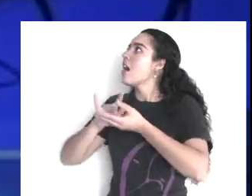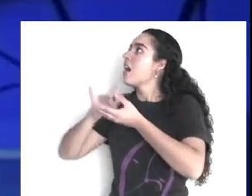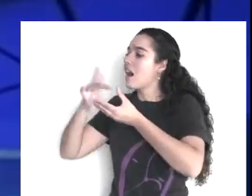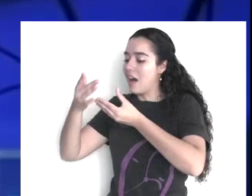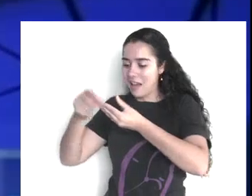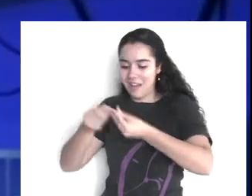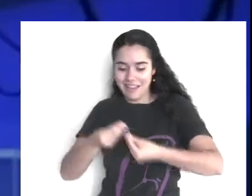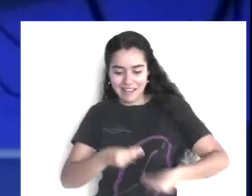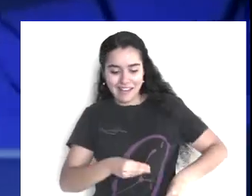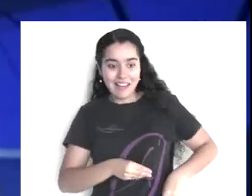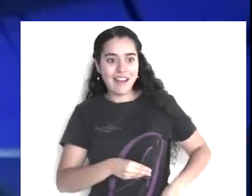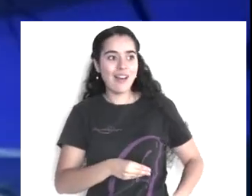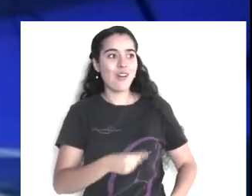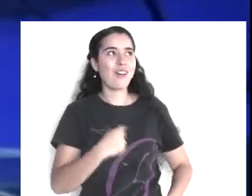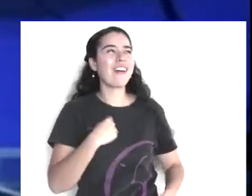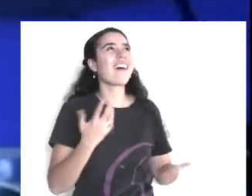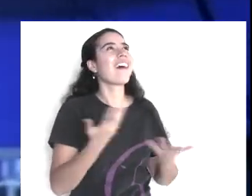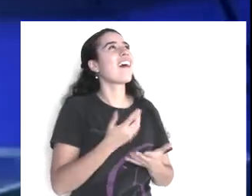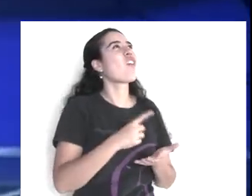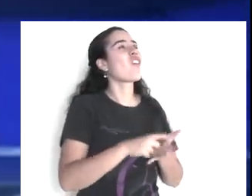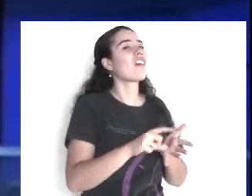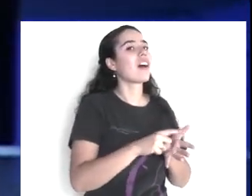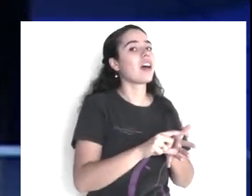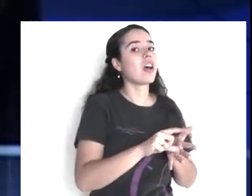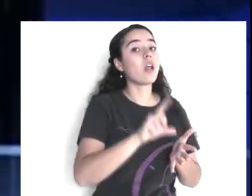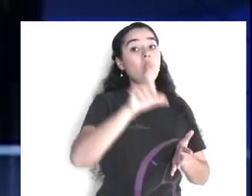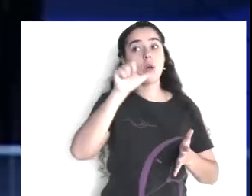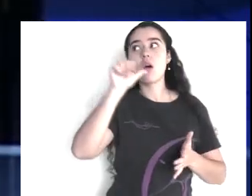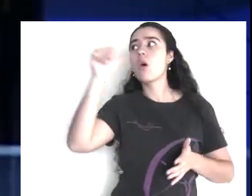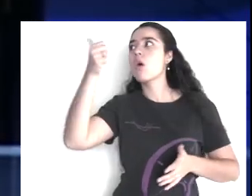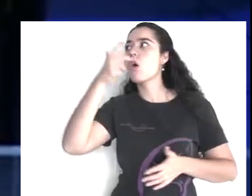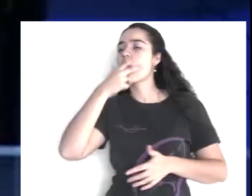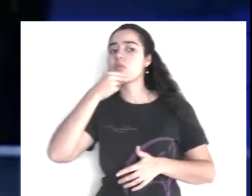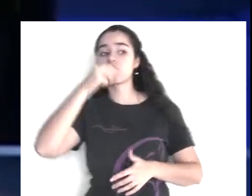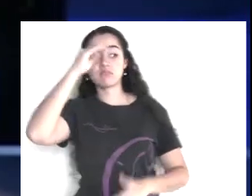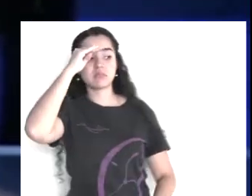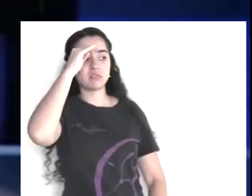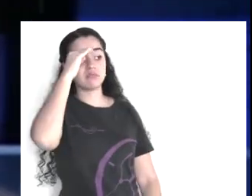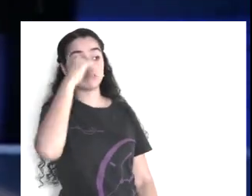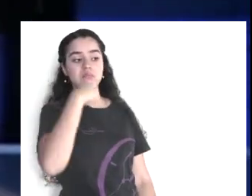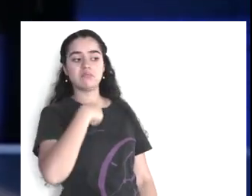entonces, iba diciendo, el que le dio, cien dólares, no, este de seguro, va a ir a comprar droga,